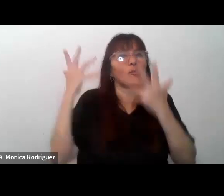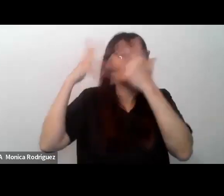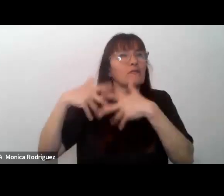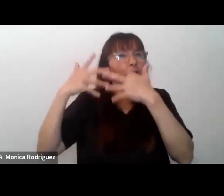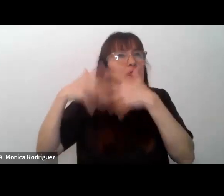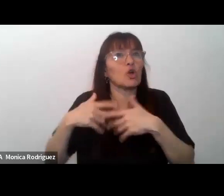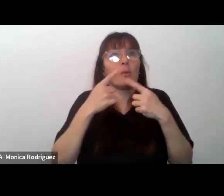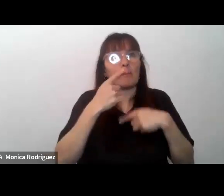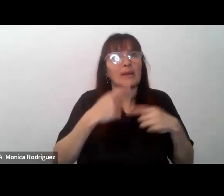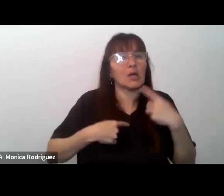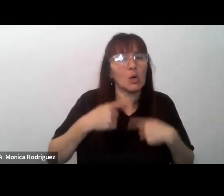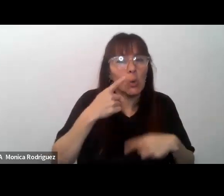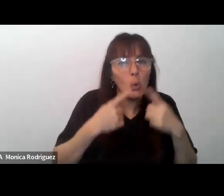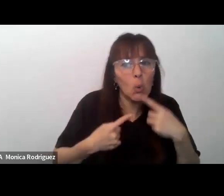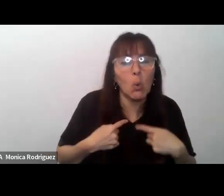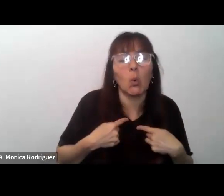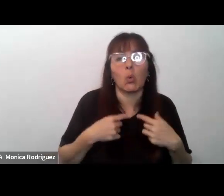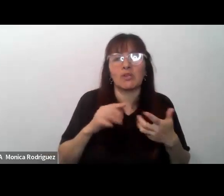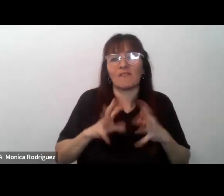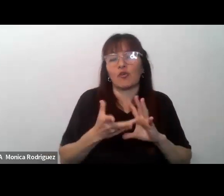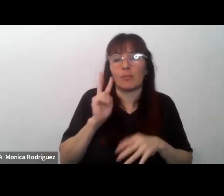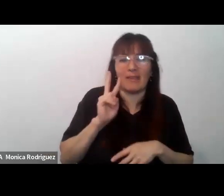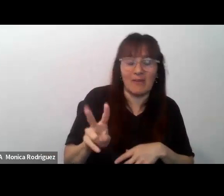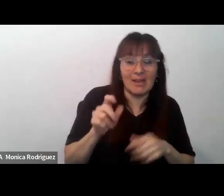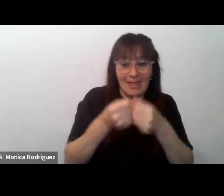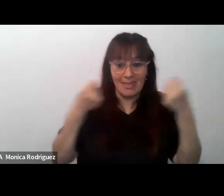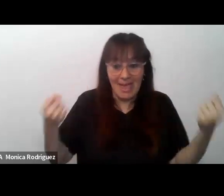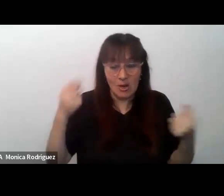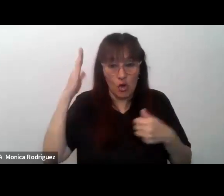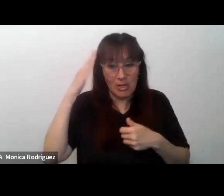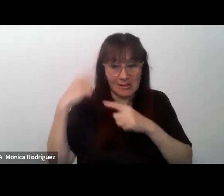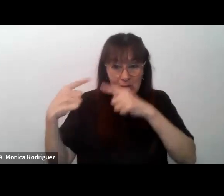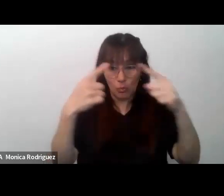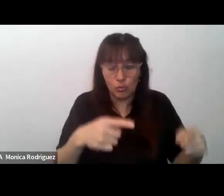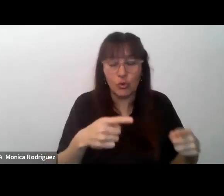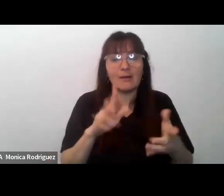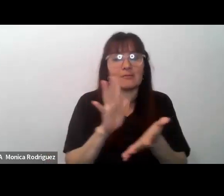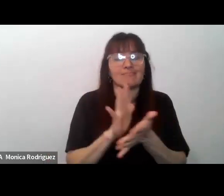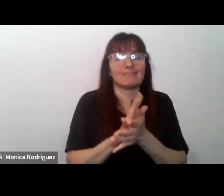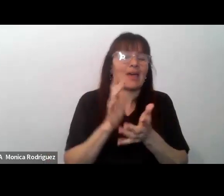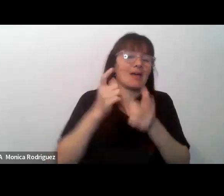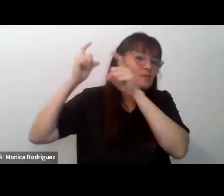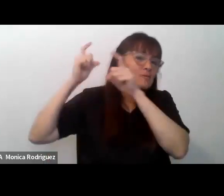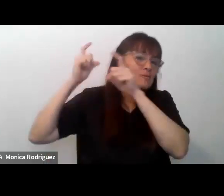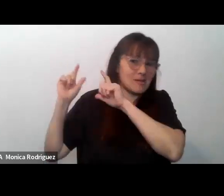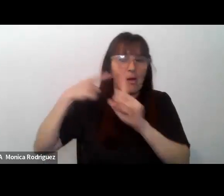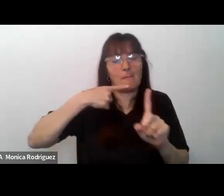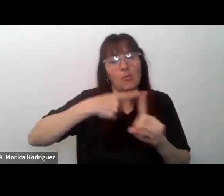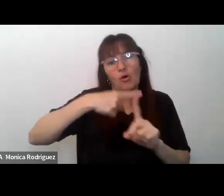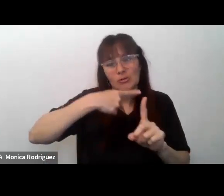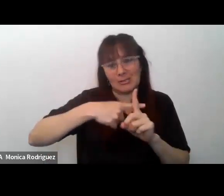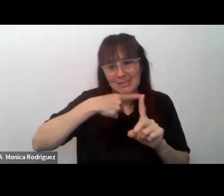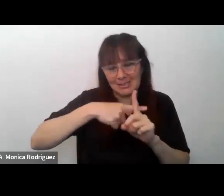enfrentar a mí y a mi visión de las cosas este diario intercultural fue una experiencia enriquecedora